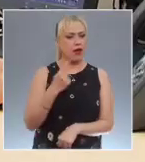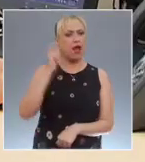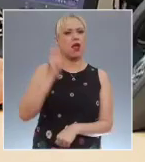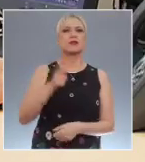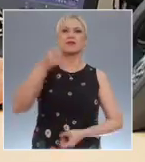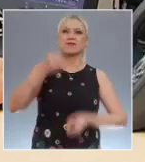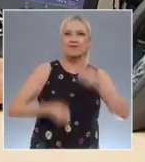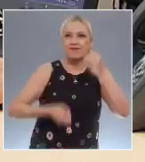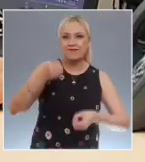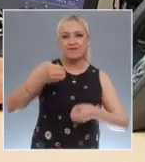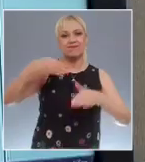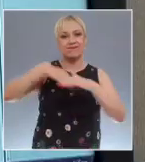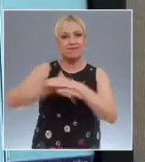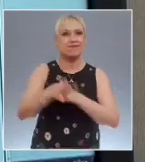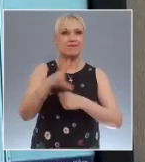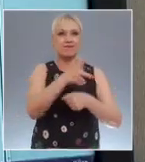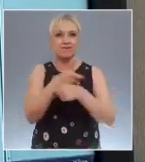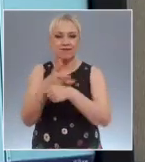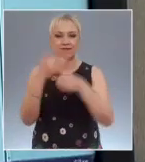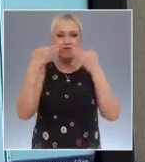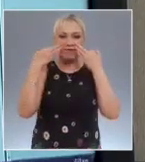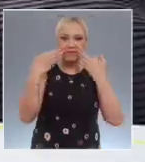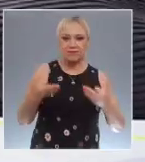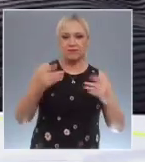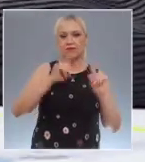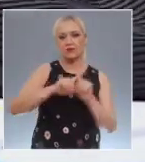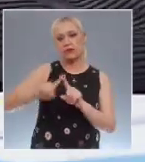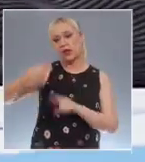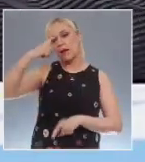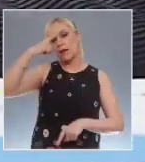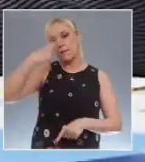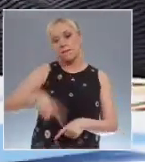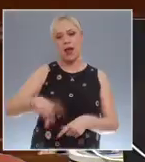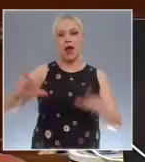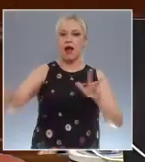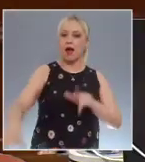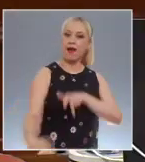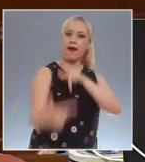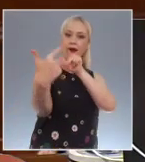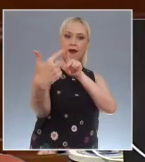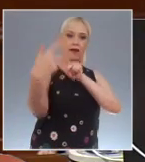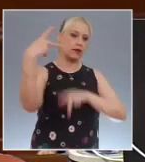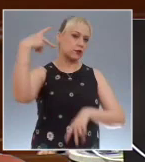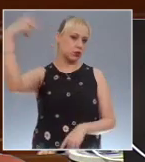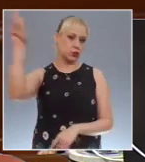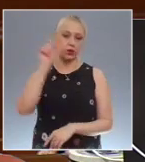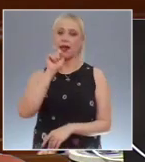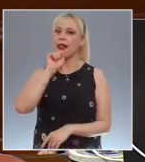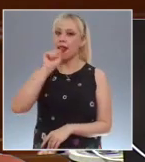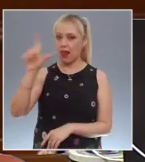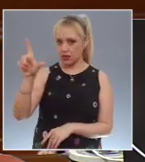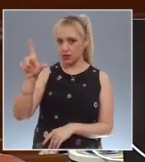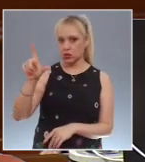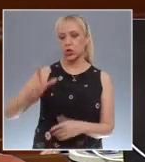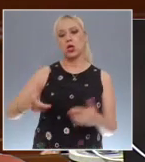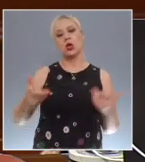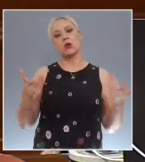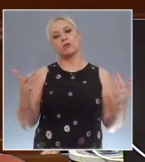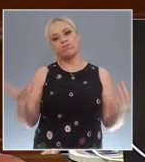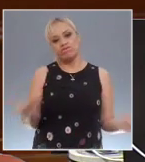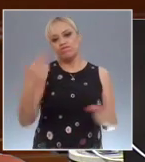diligencias y definiciones del juicio civil en línea a nivel local. Las disposiciones impugnadas son